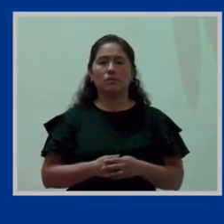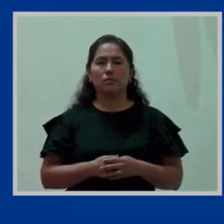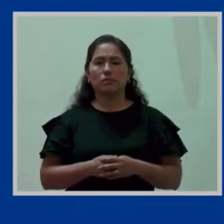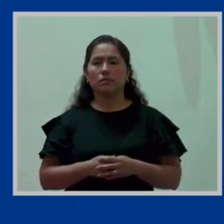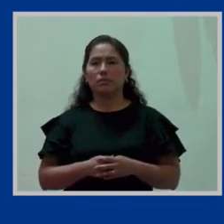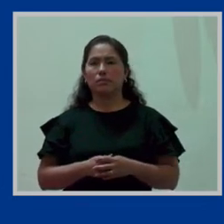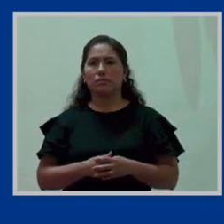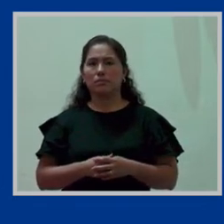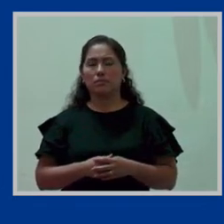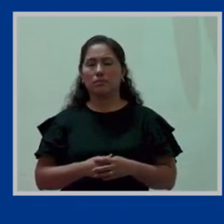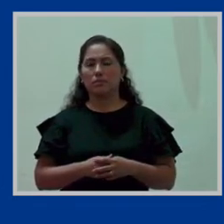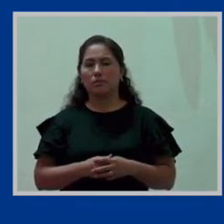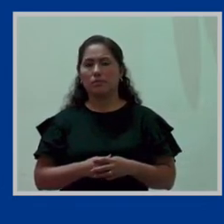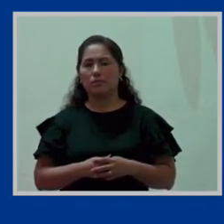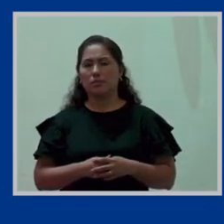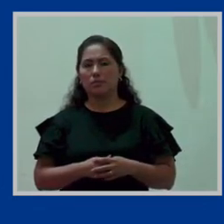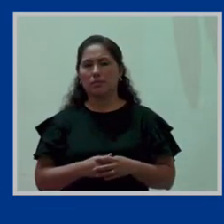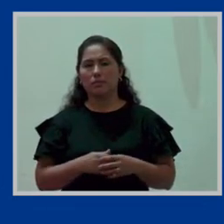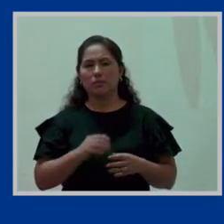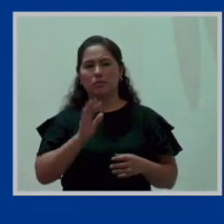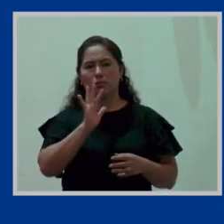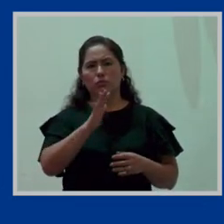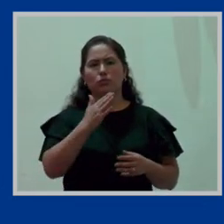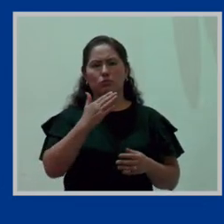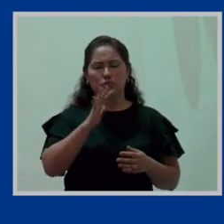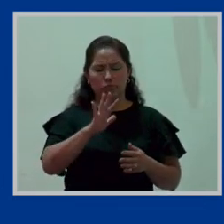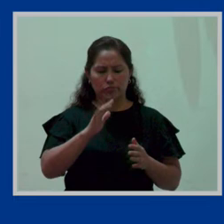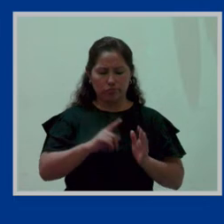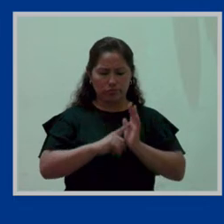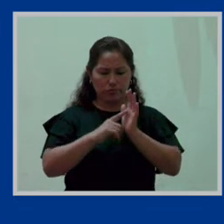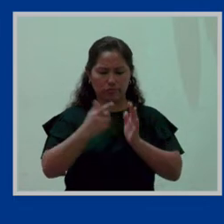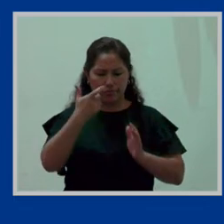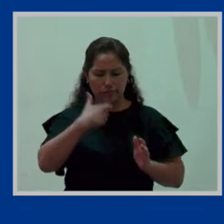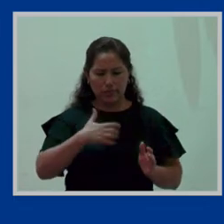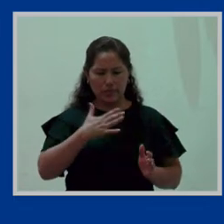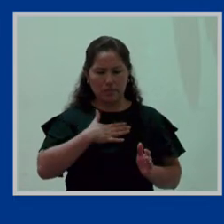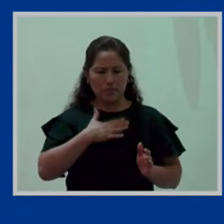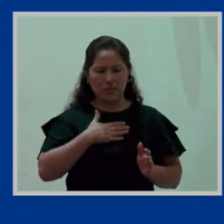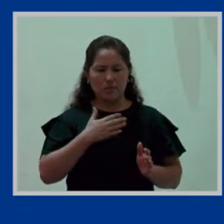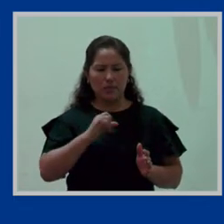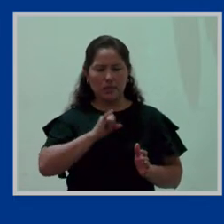de unidad integral. Me explico.